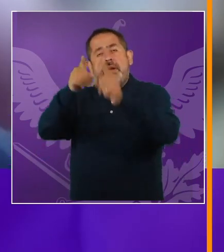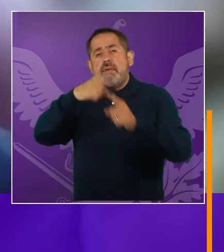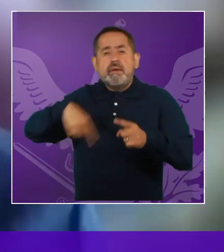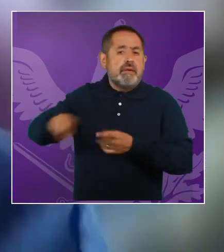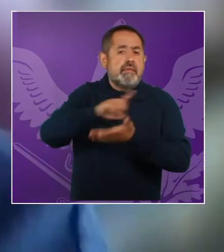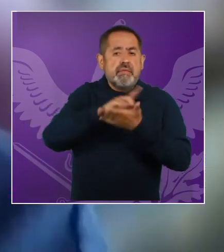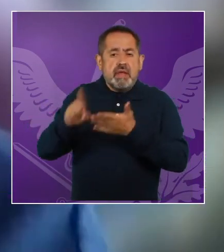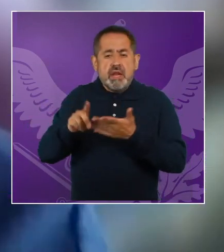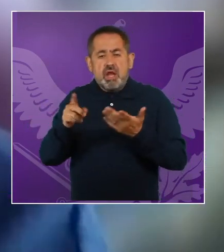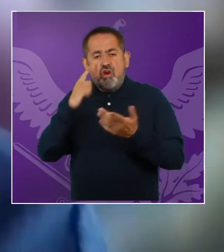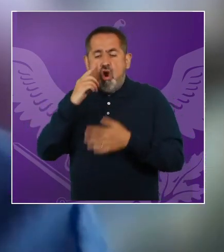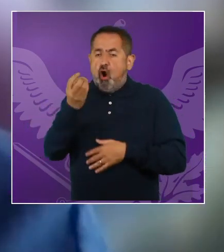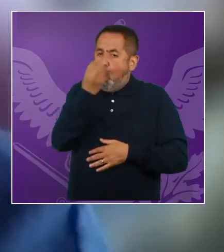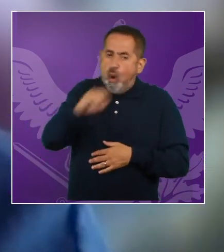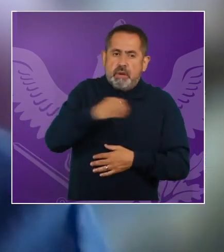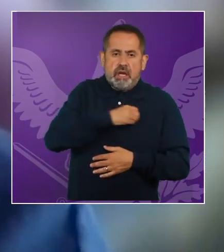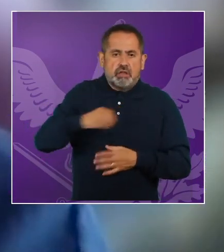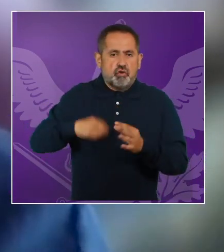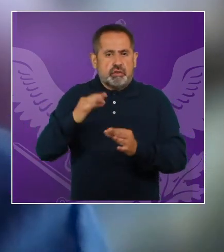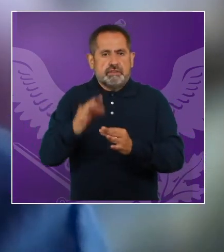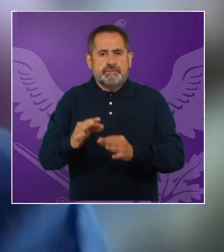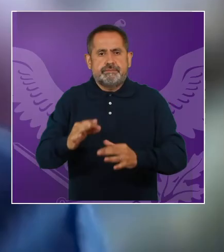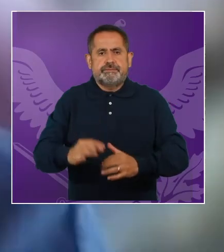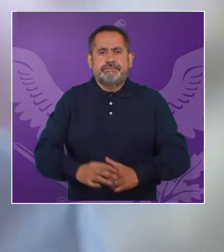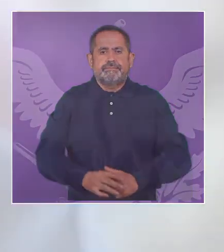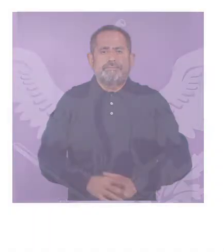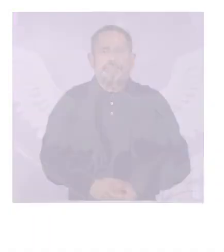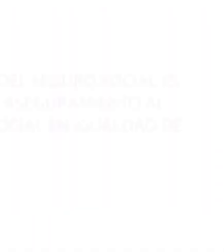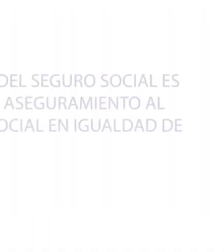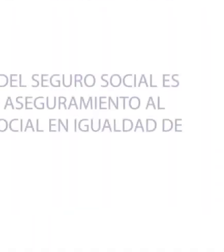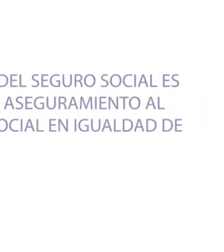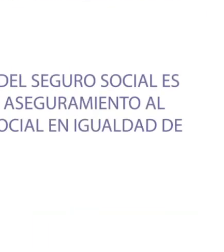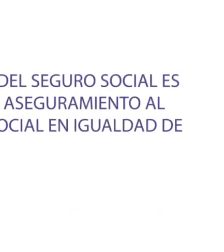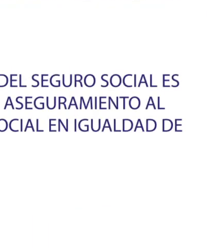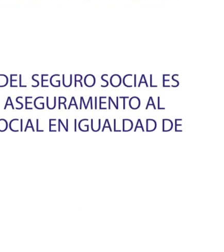a cumplir los derechos y las obligaciones.